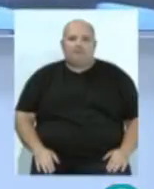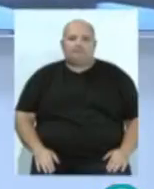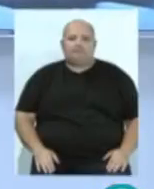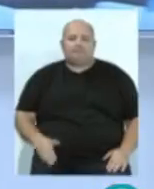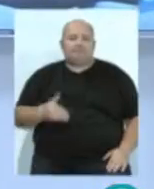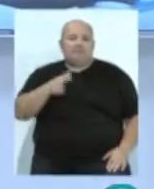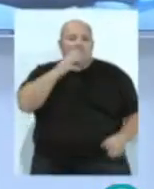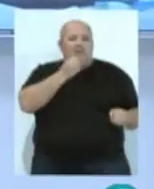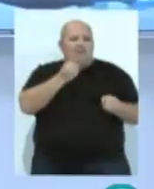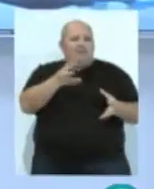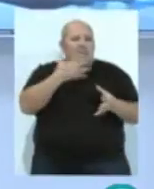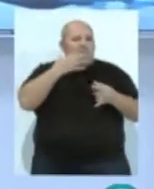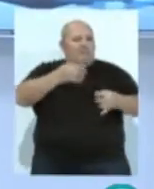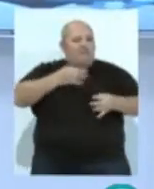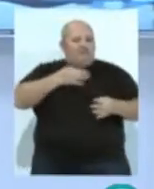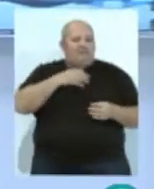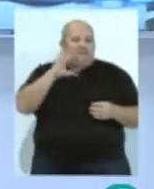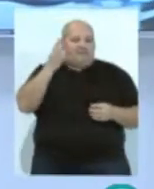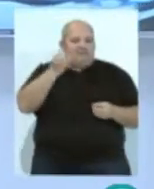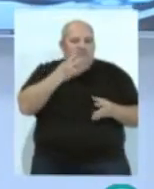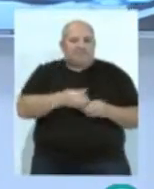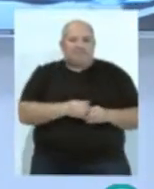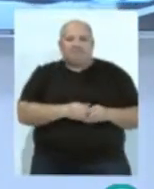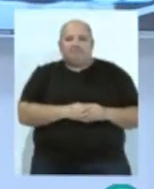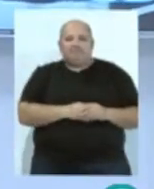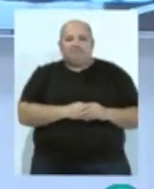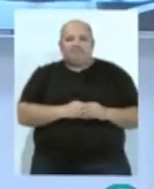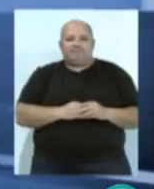Y vamos ahora, como siempre, con la información meteorológica.